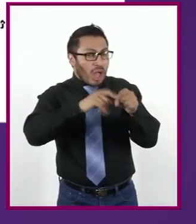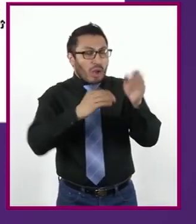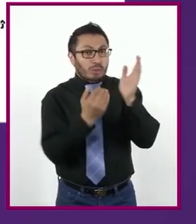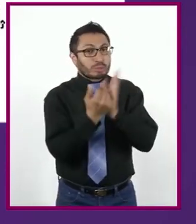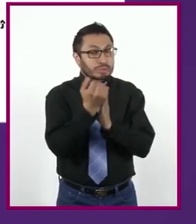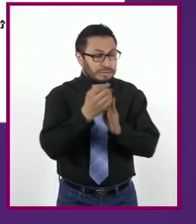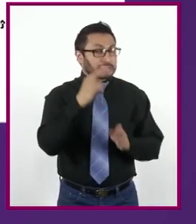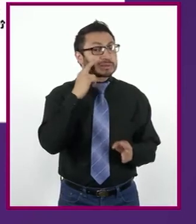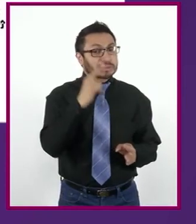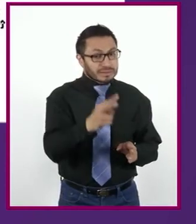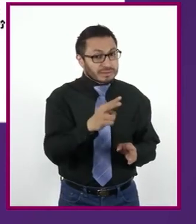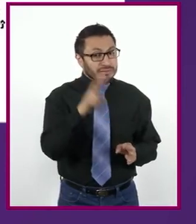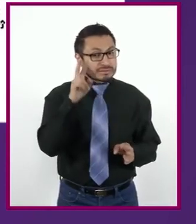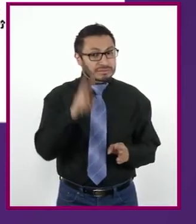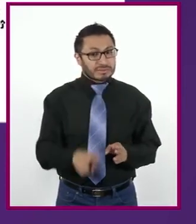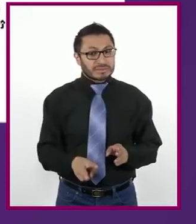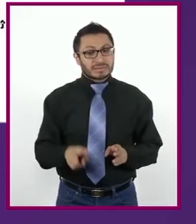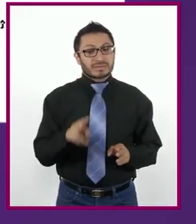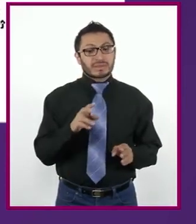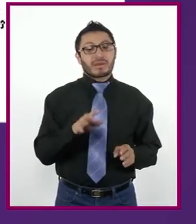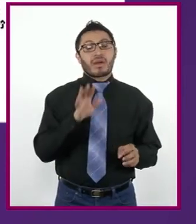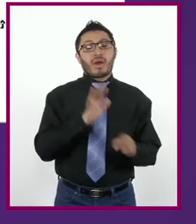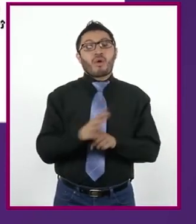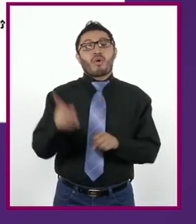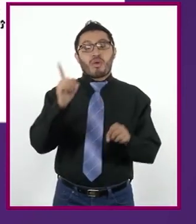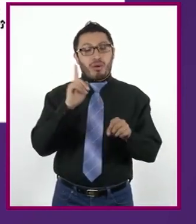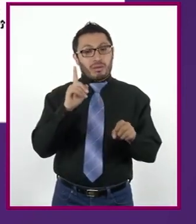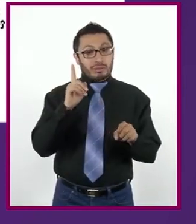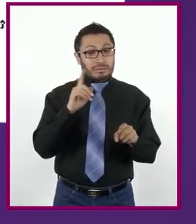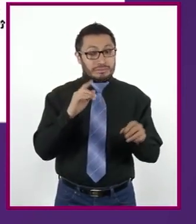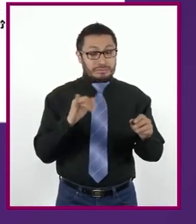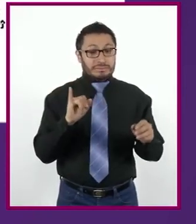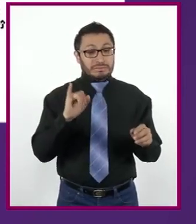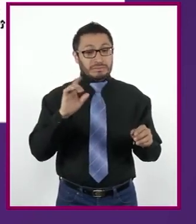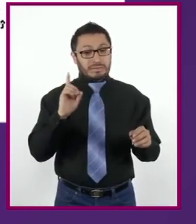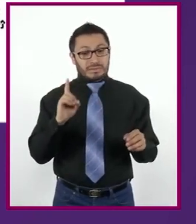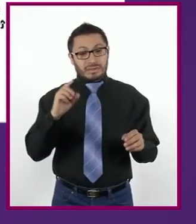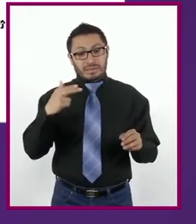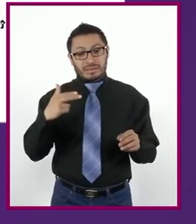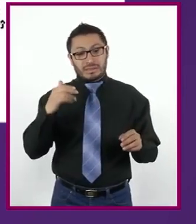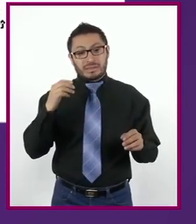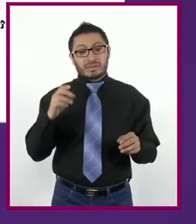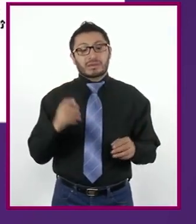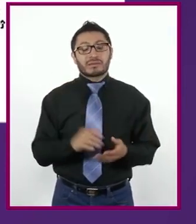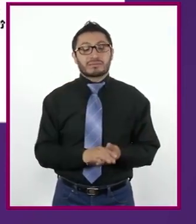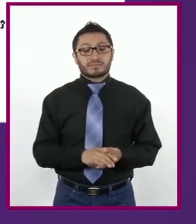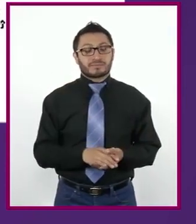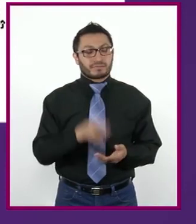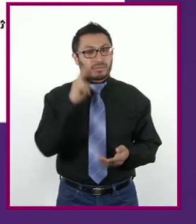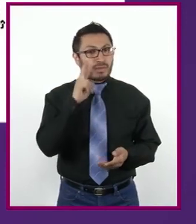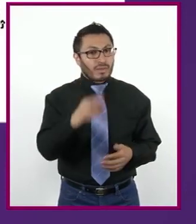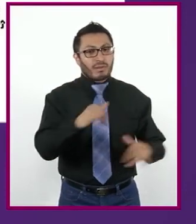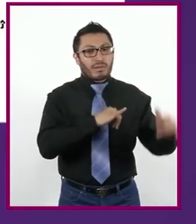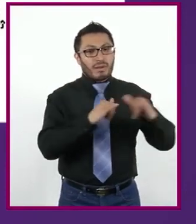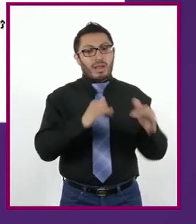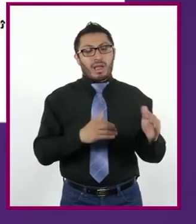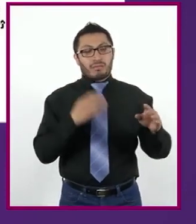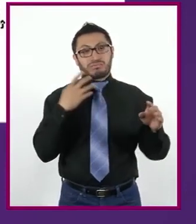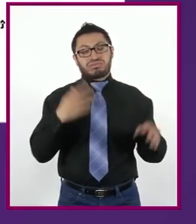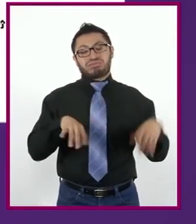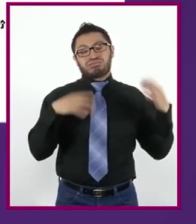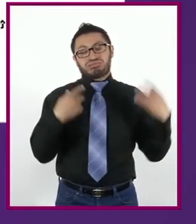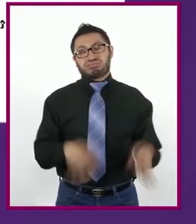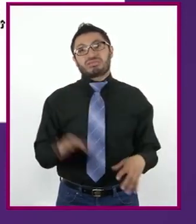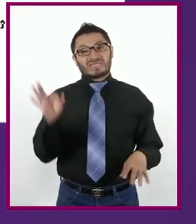Ya observaste, Víctor, ¿a qué índice corresponde? Veo que en el mapa la gran mayoría de los municipios del